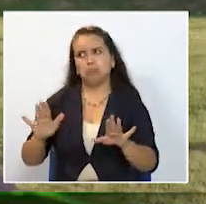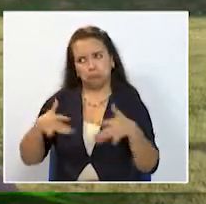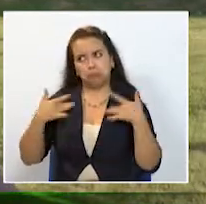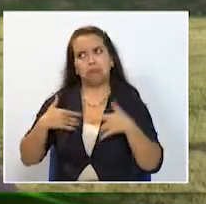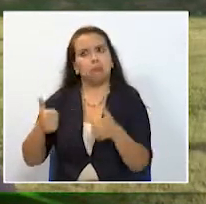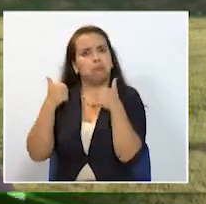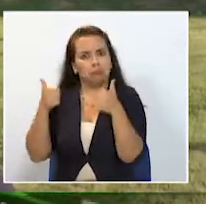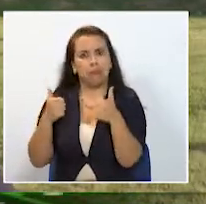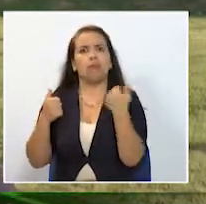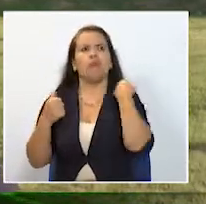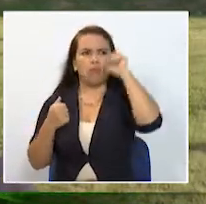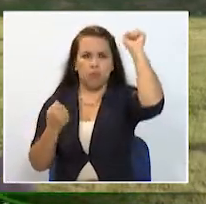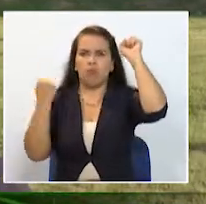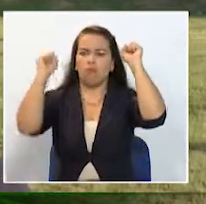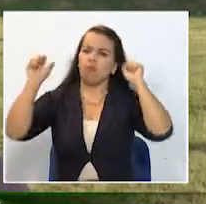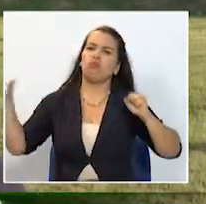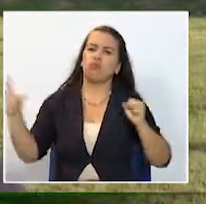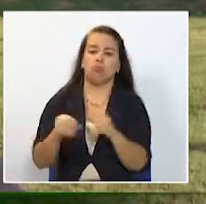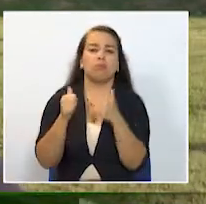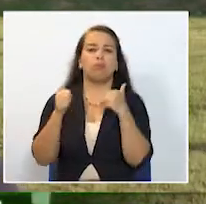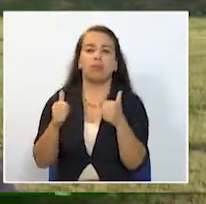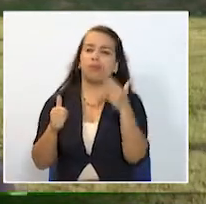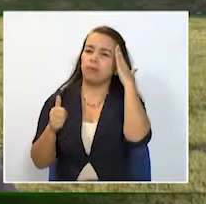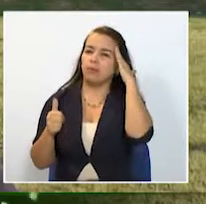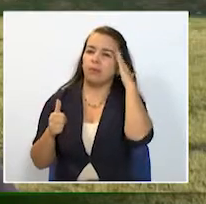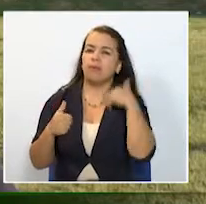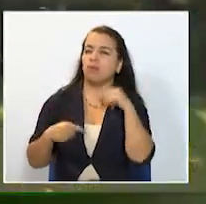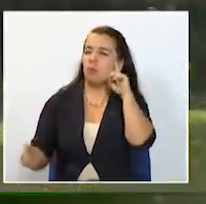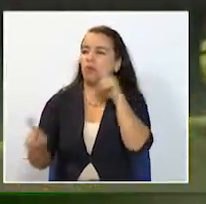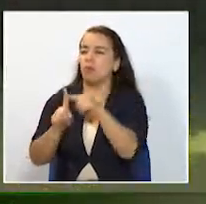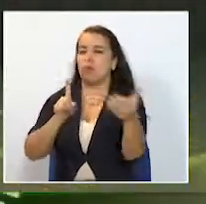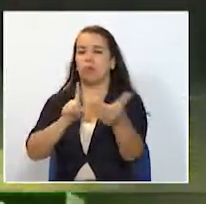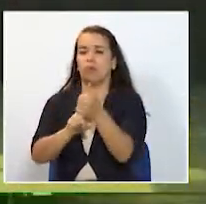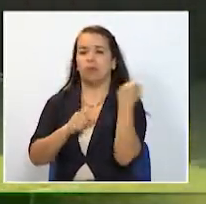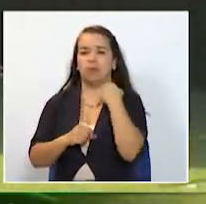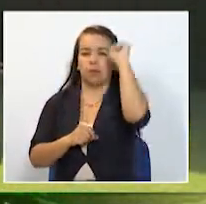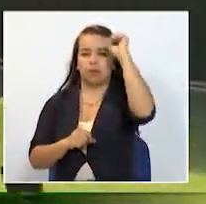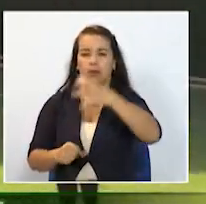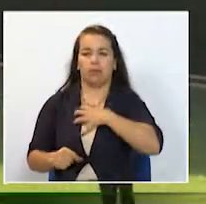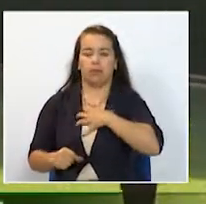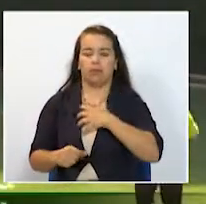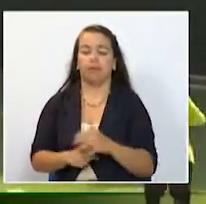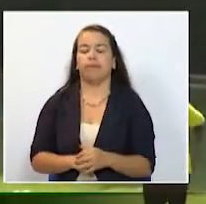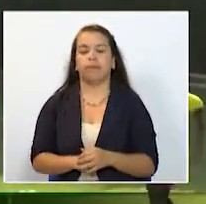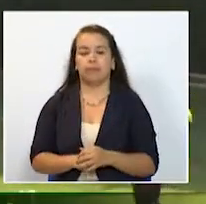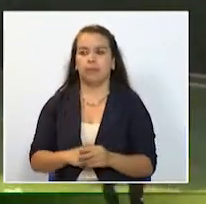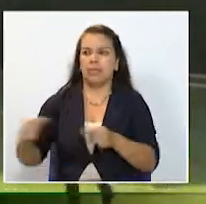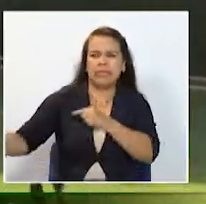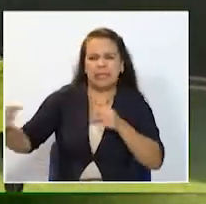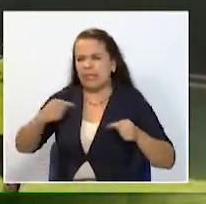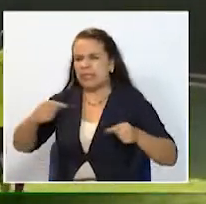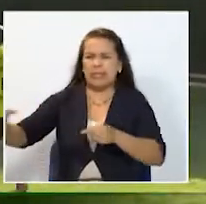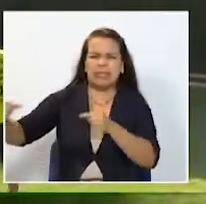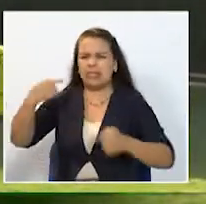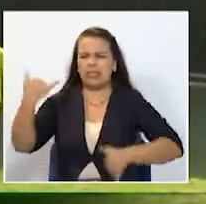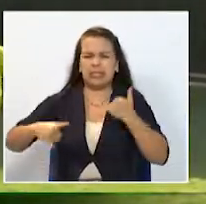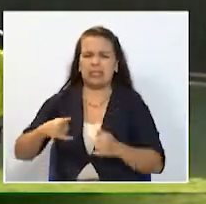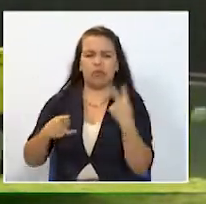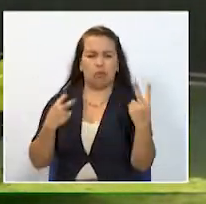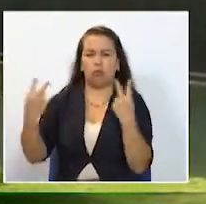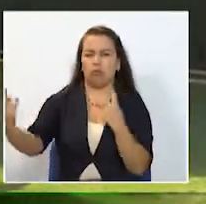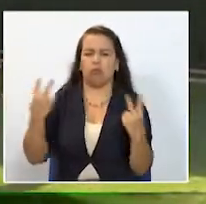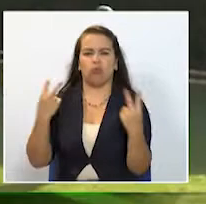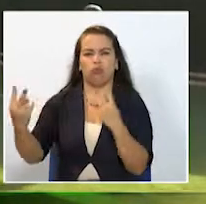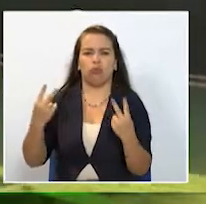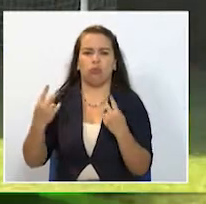dos merecían el título y se consigue el objetivo que era ser campeones la final fue intensa de principio a fin y el partido terminó igualado a dos goles en los